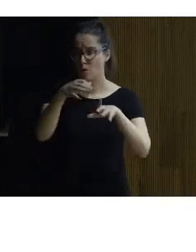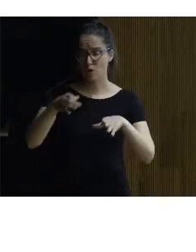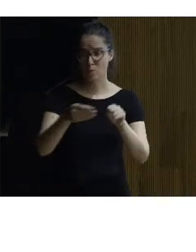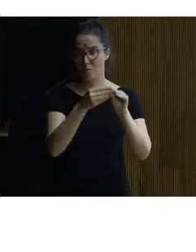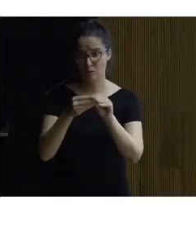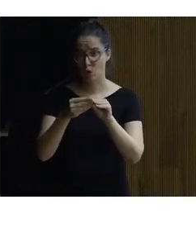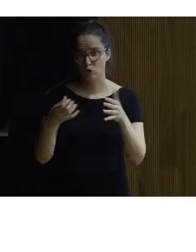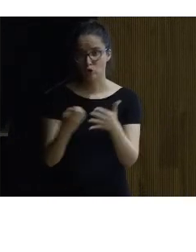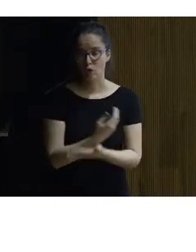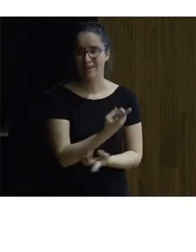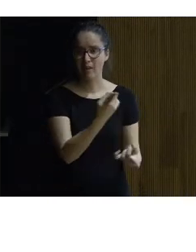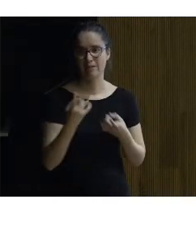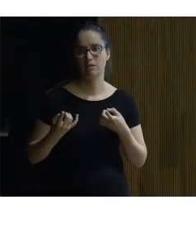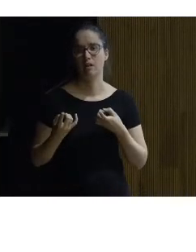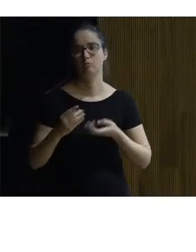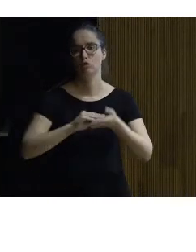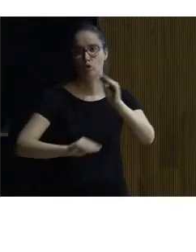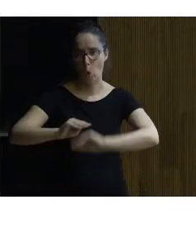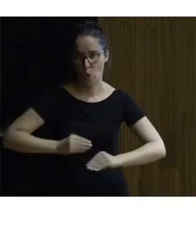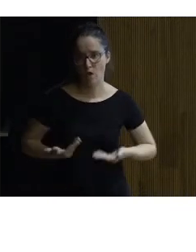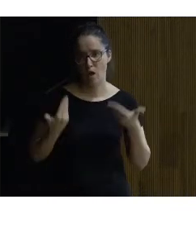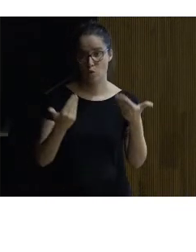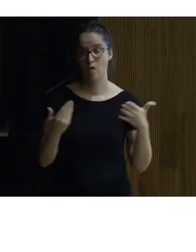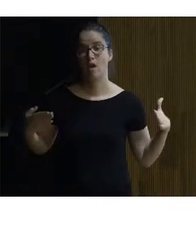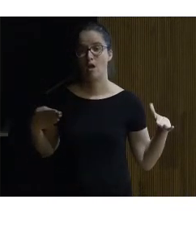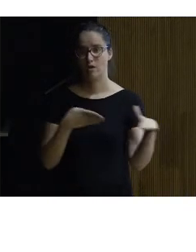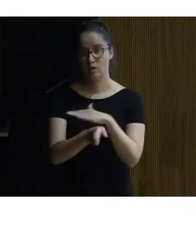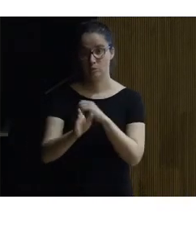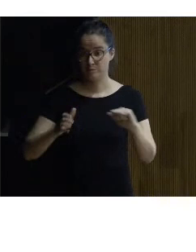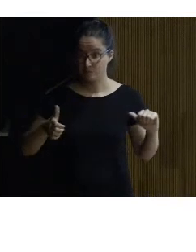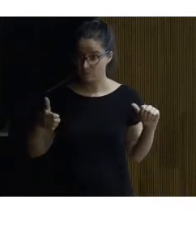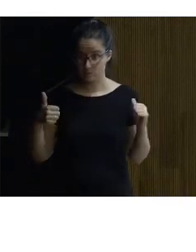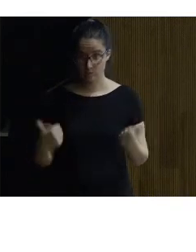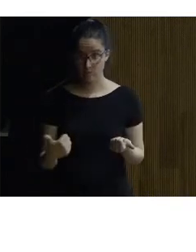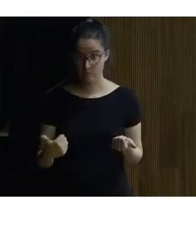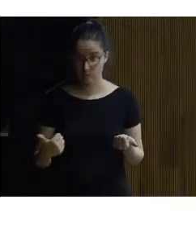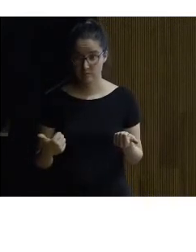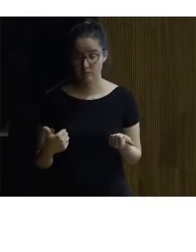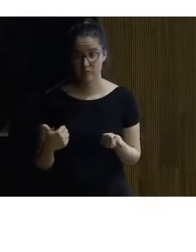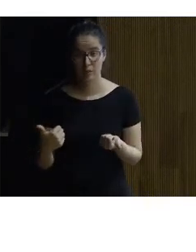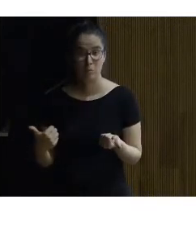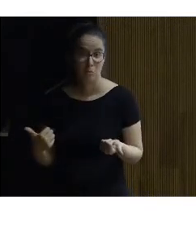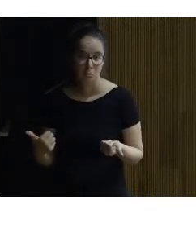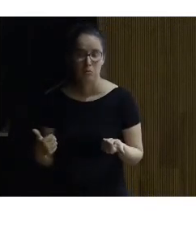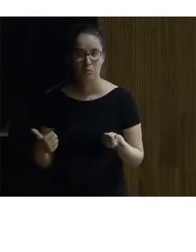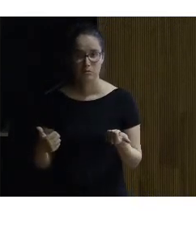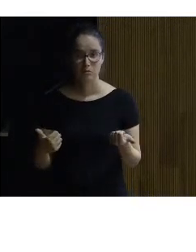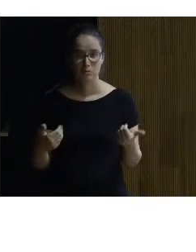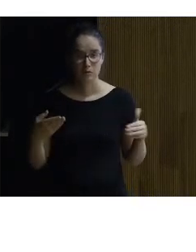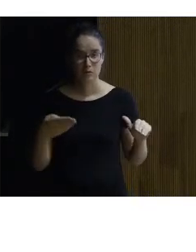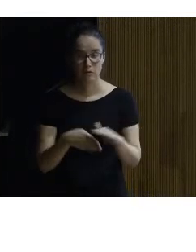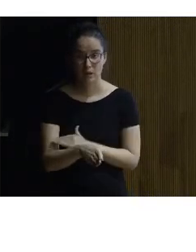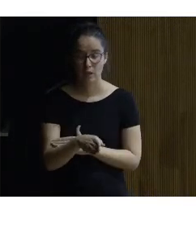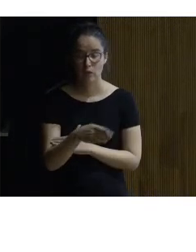intervenciones que son precisas para realizarlo el acceso por empezar por el primero pues es este el